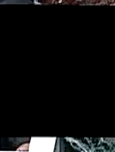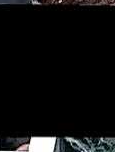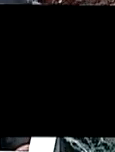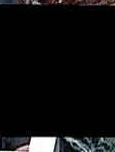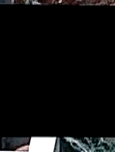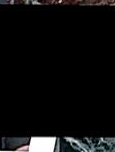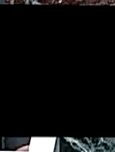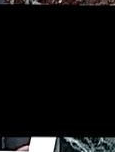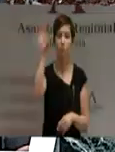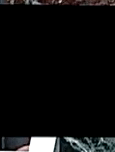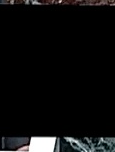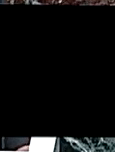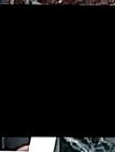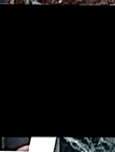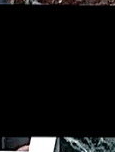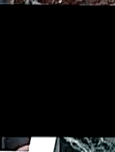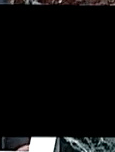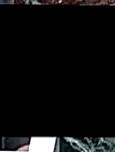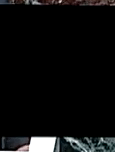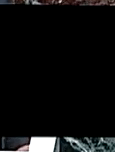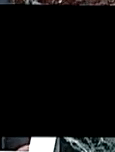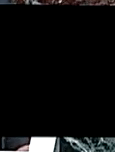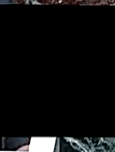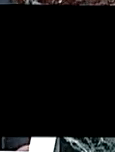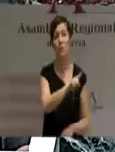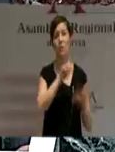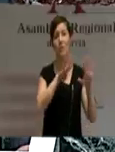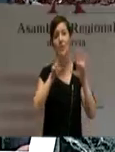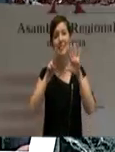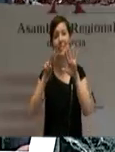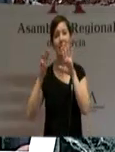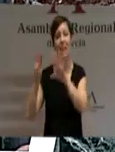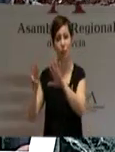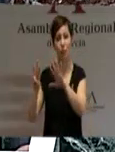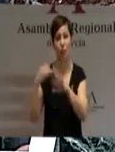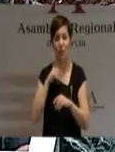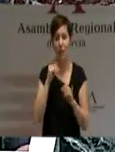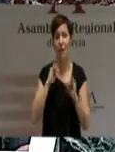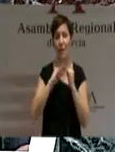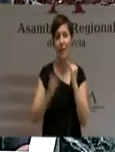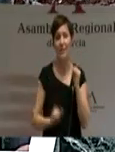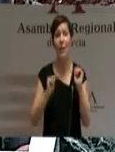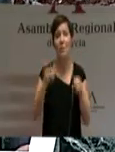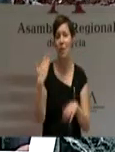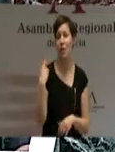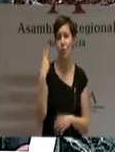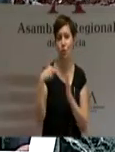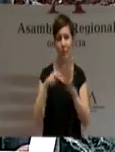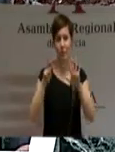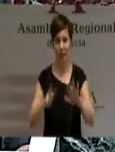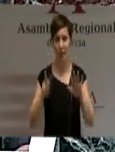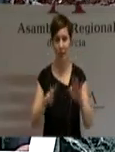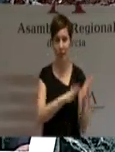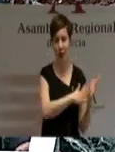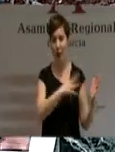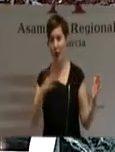1978 y la crisis empezó a ser albertida en el año 2007. Nuestro más absoluto